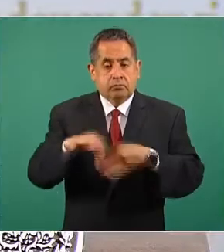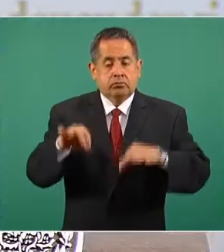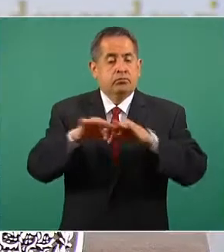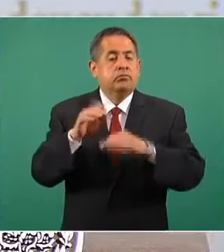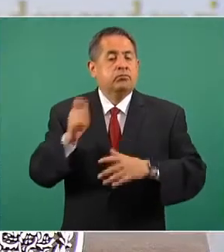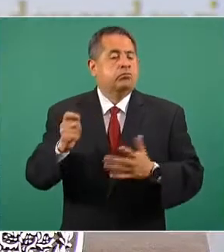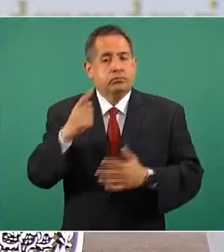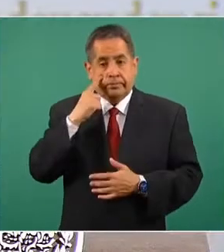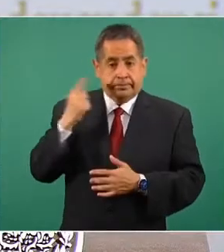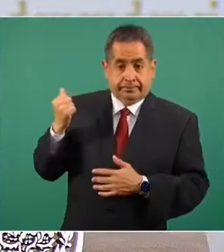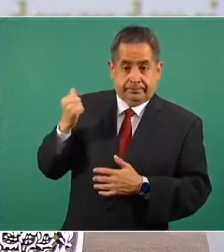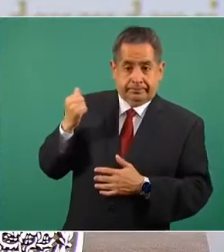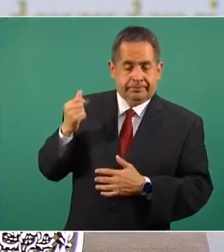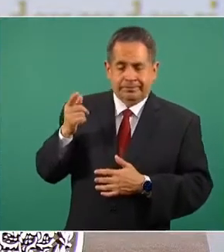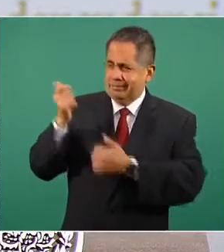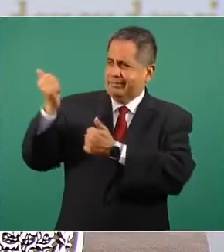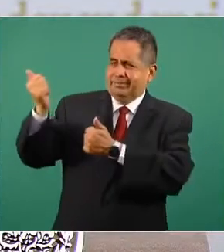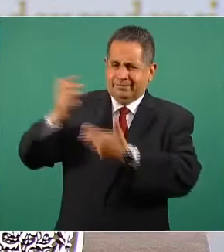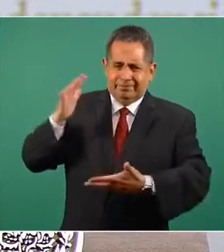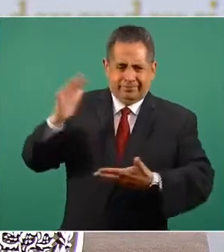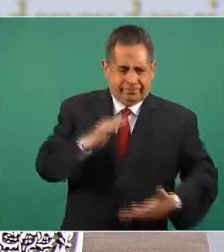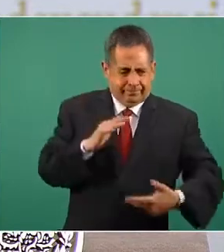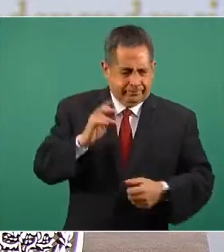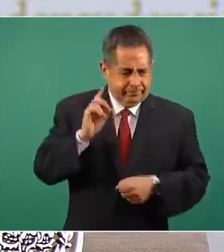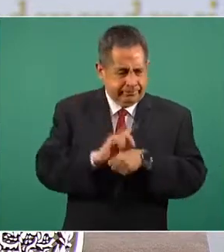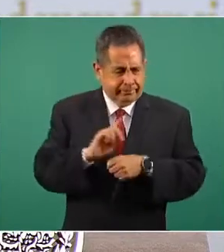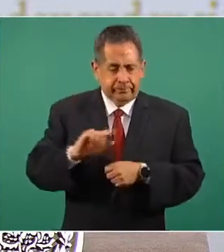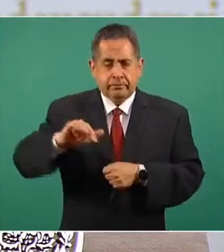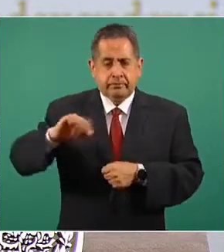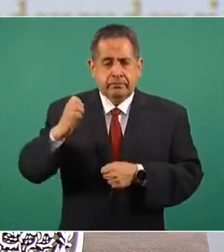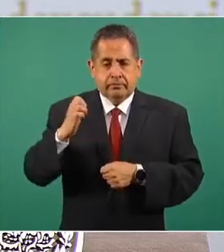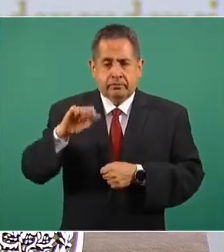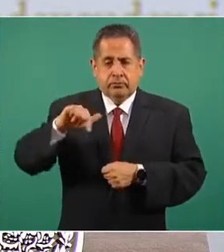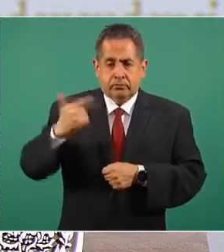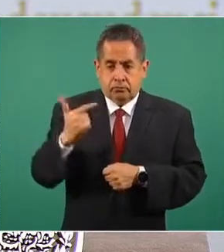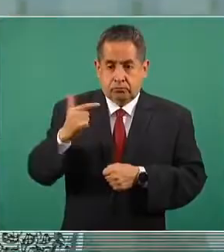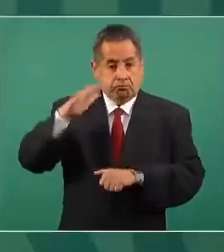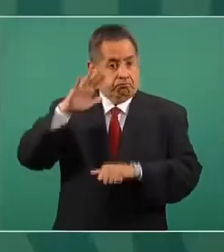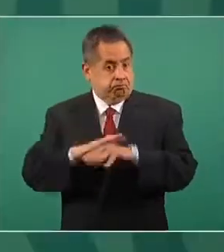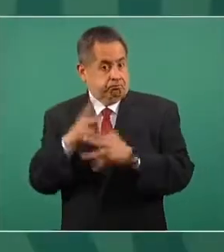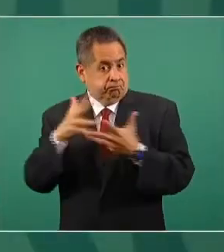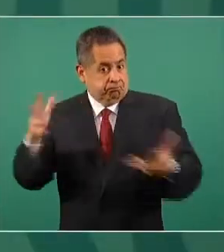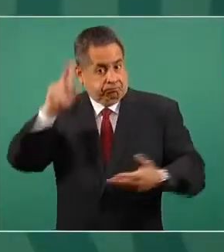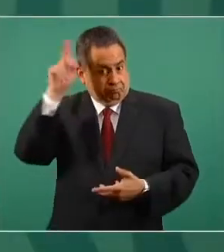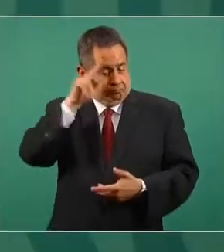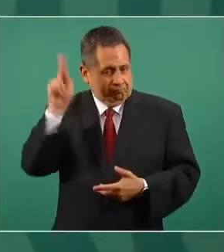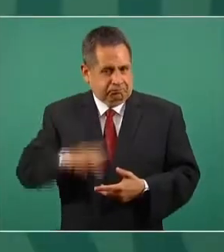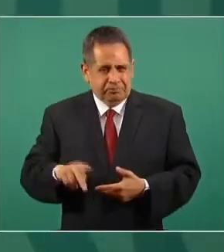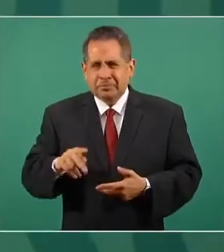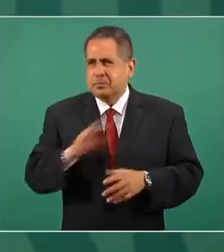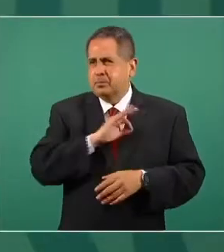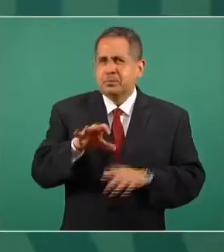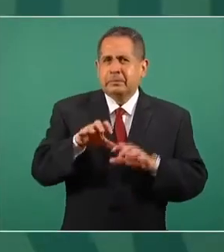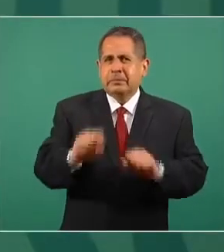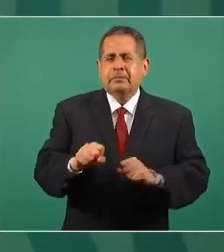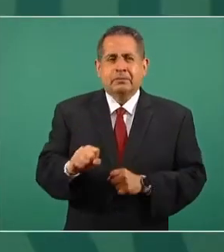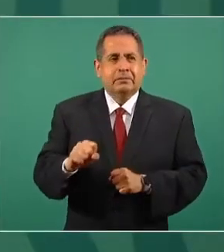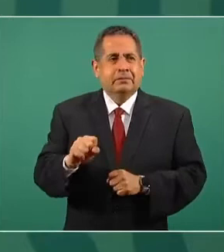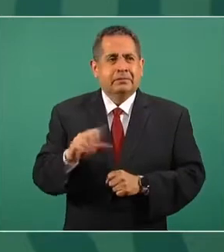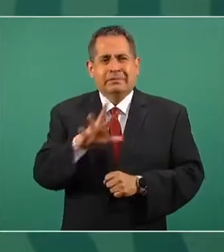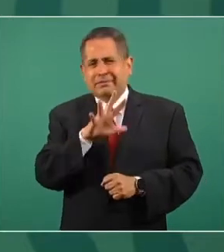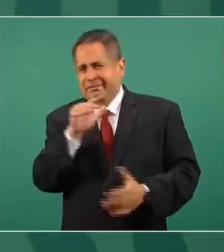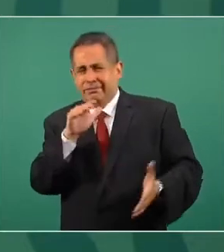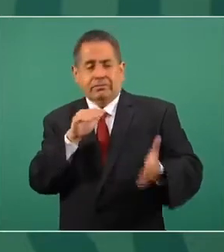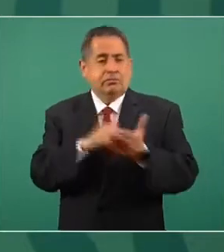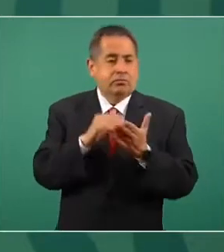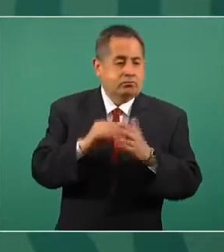de las vacunas que llegaron el 12 de enero, que ha sido el embarque más grande de casi medio millón de vacunas,